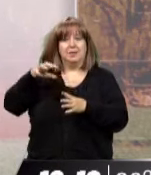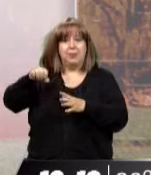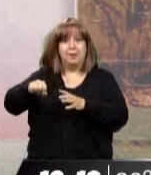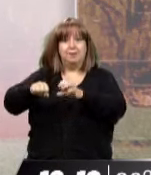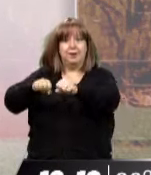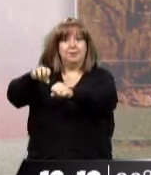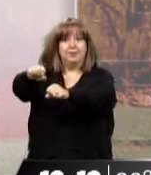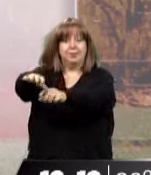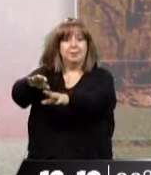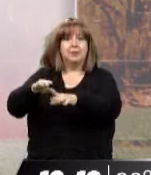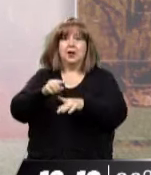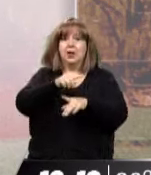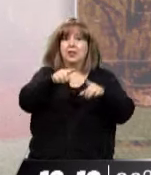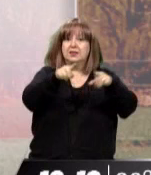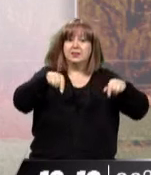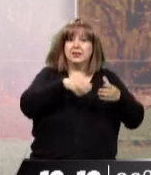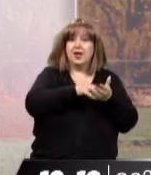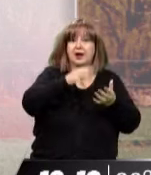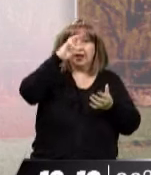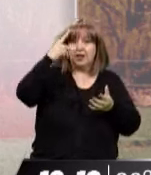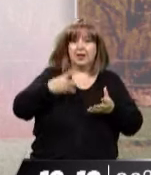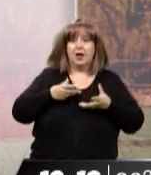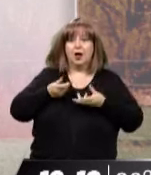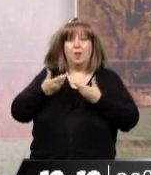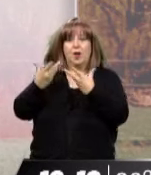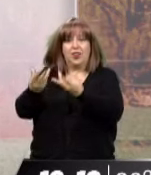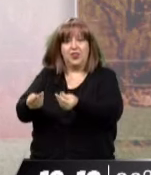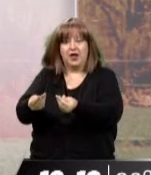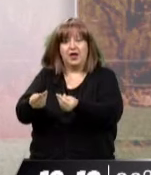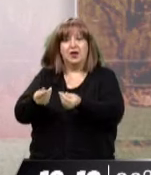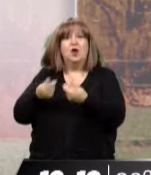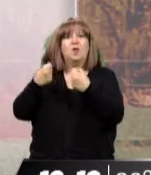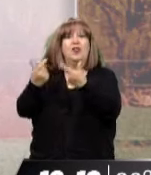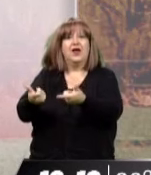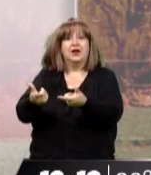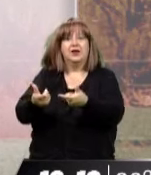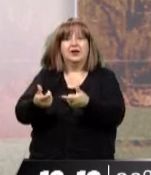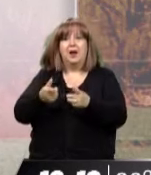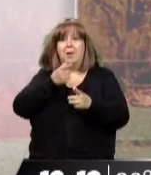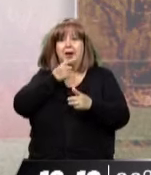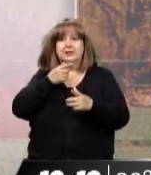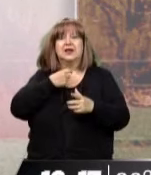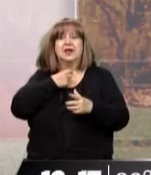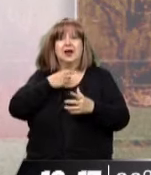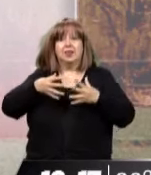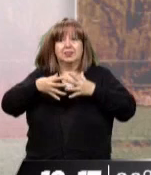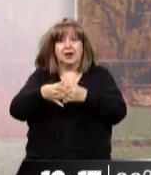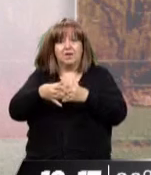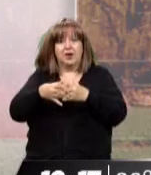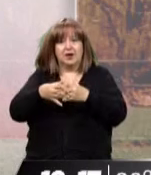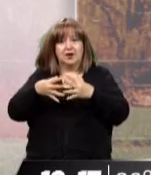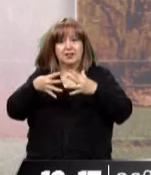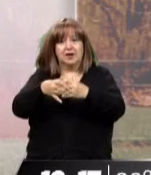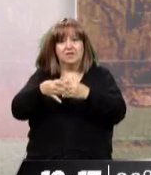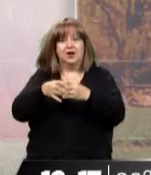los intereses por dominar los recursos del lugar y detener el desarrollo hidrocarburífero turístico, el empleo e